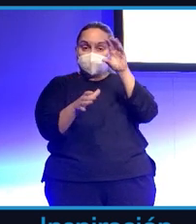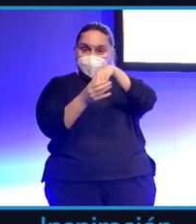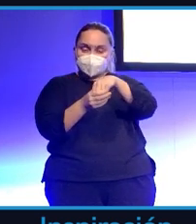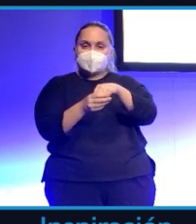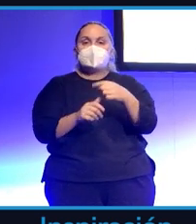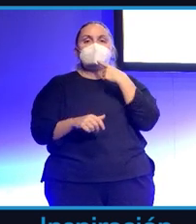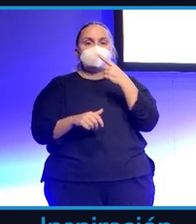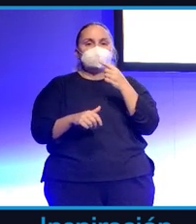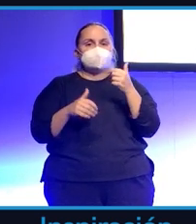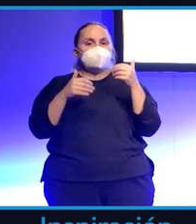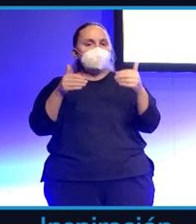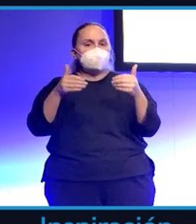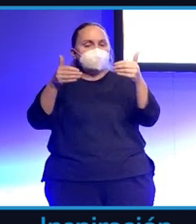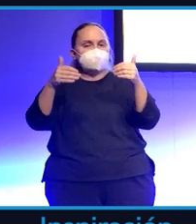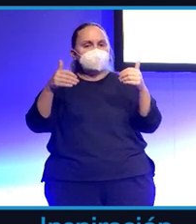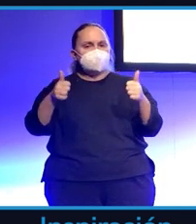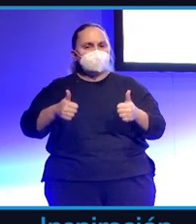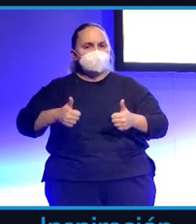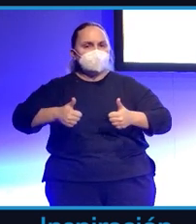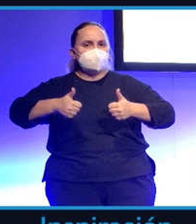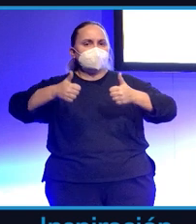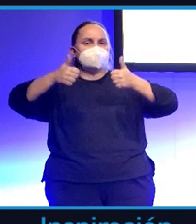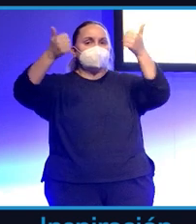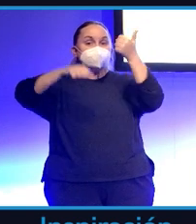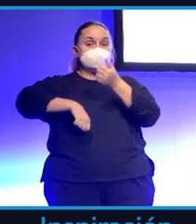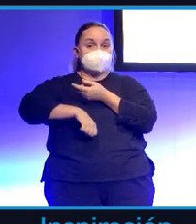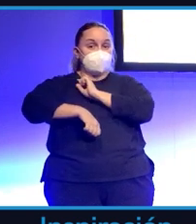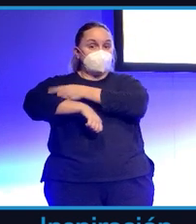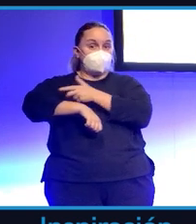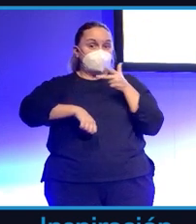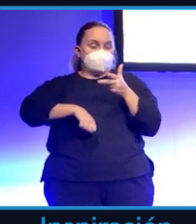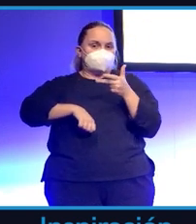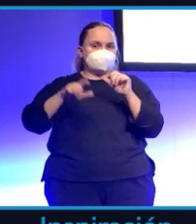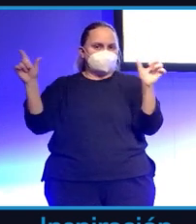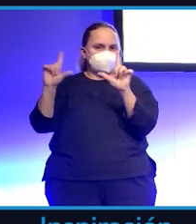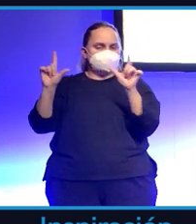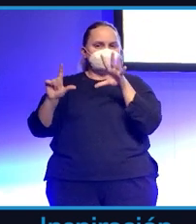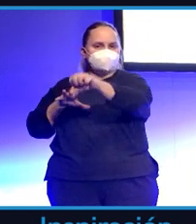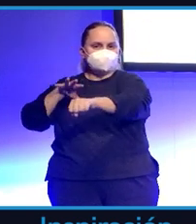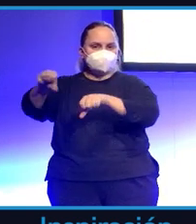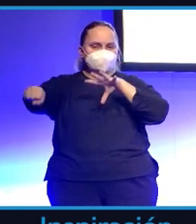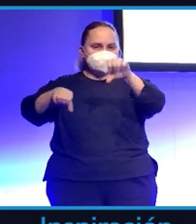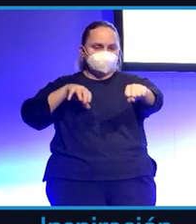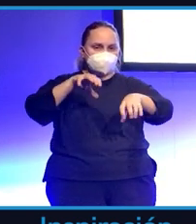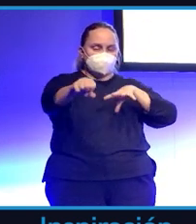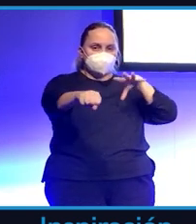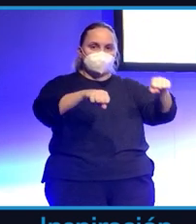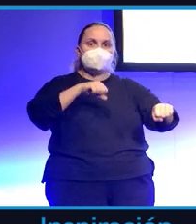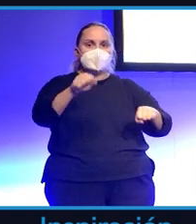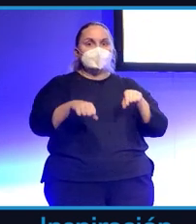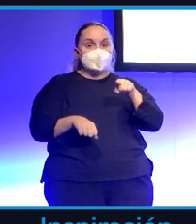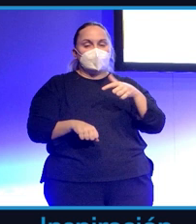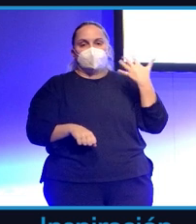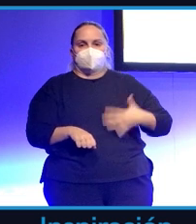cada vez más adquiriendo derechos deportivos, lo cual, bueno, pues no deja de ser un problema y una amenaza tremenda para